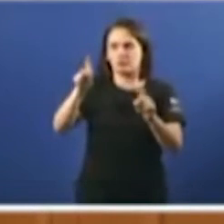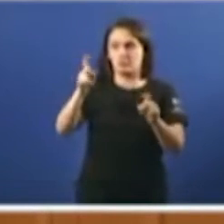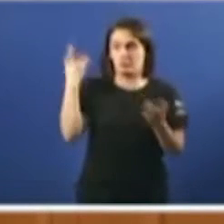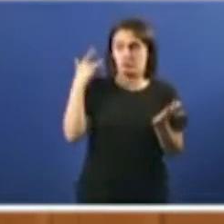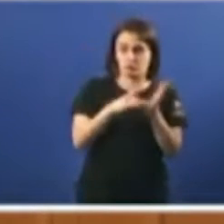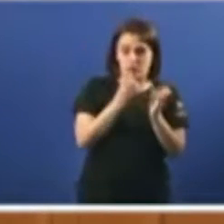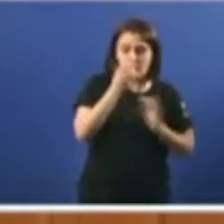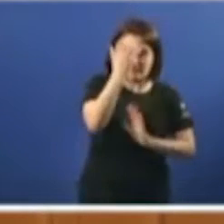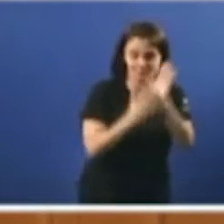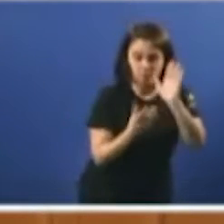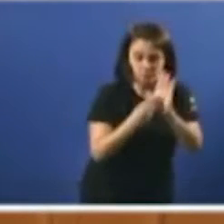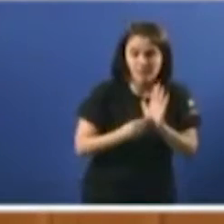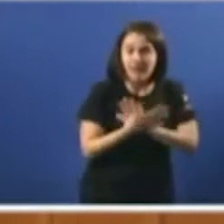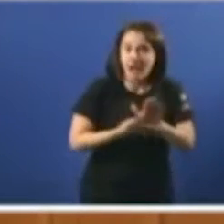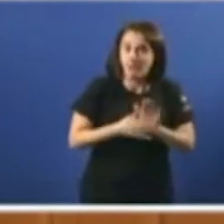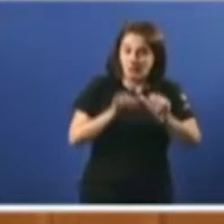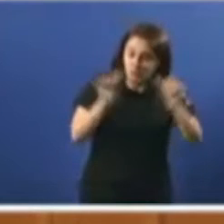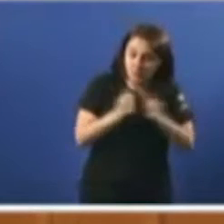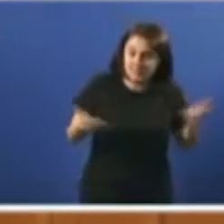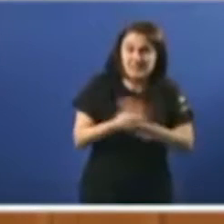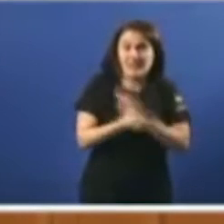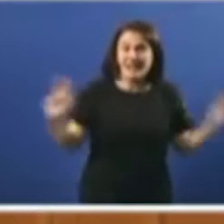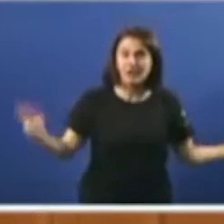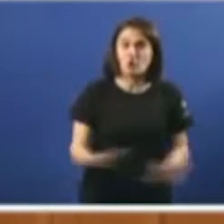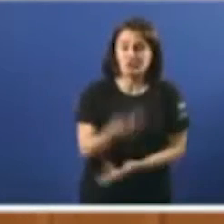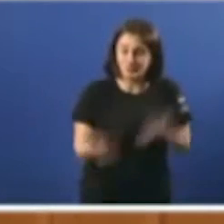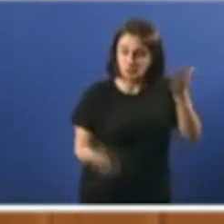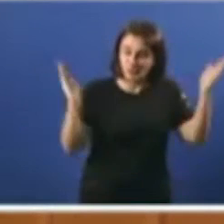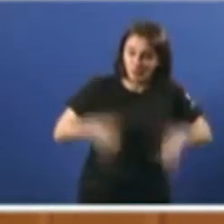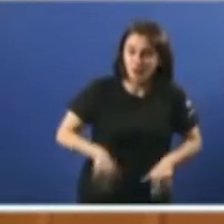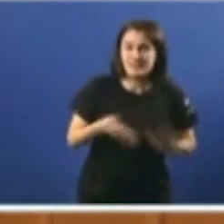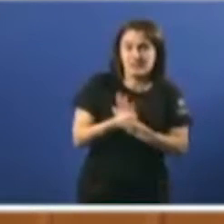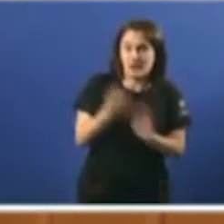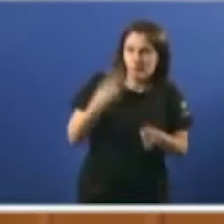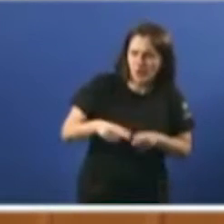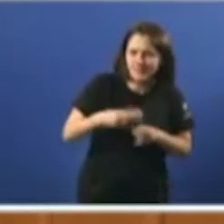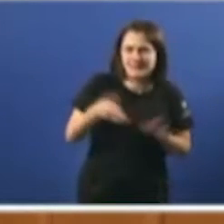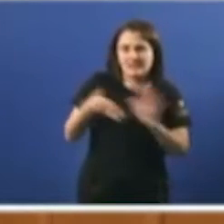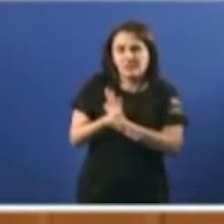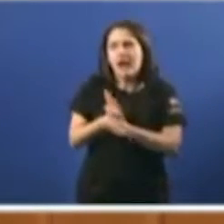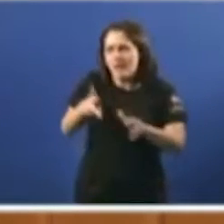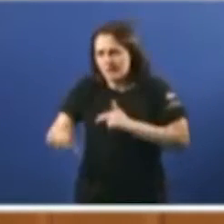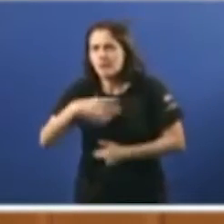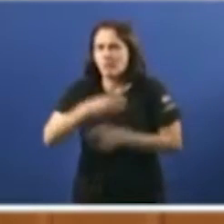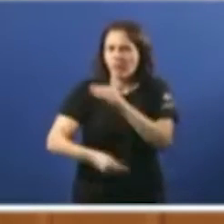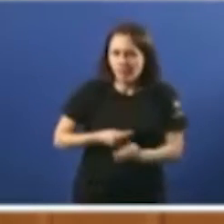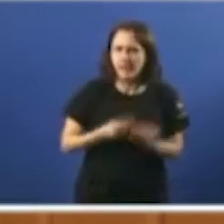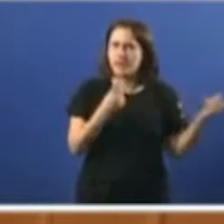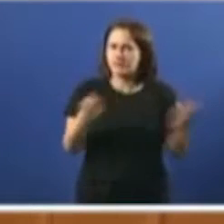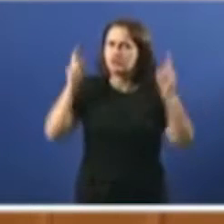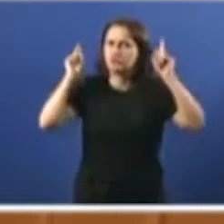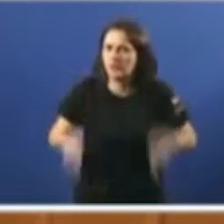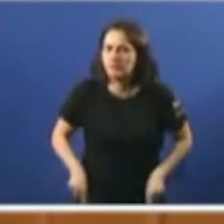no informe. Exemplos todos de recortes inxustos, recortes políticos non inevitables, non necesarios, tal e como parece querer